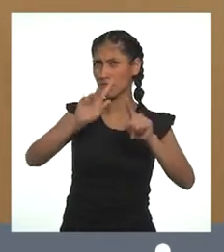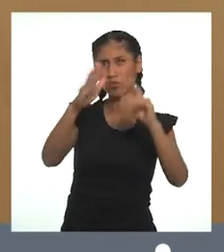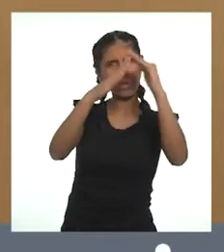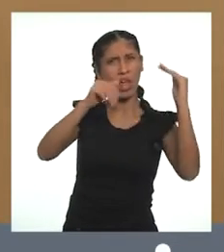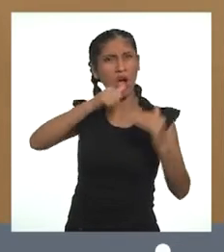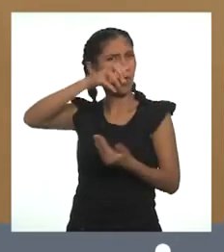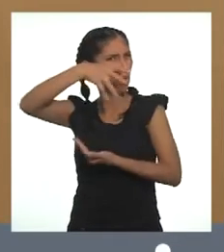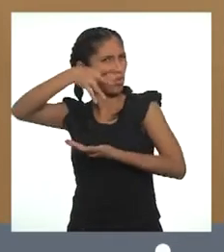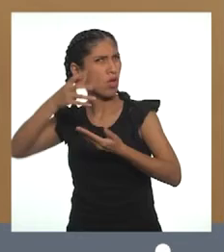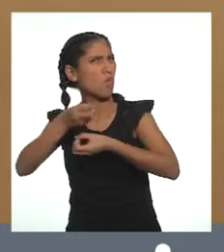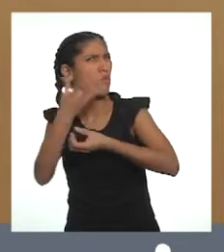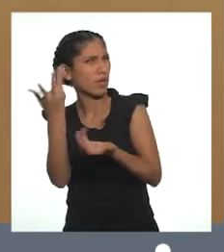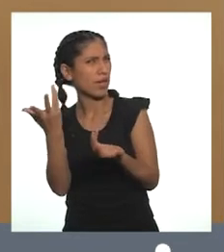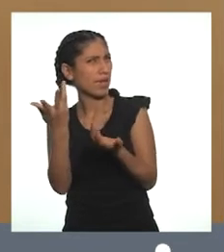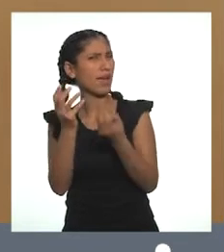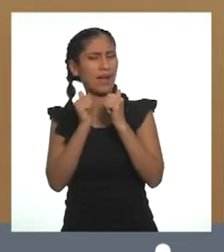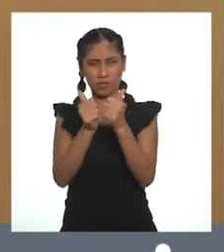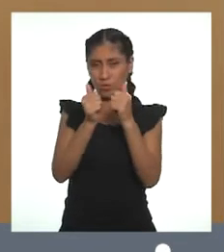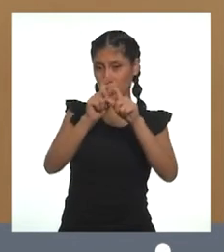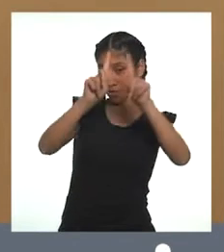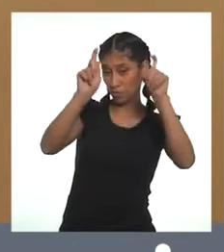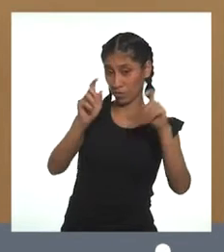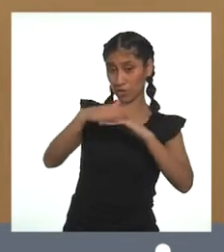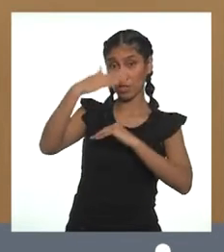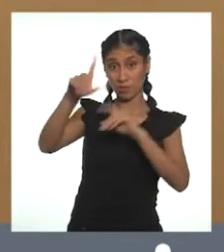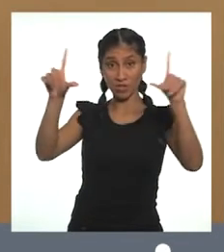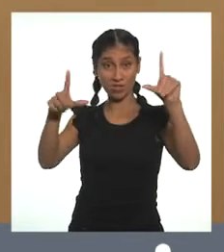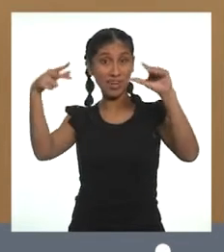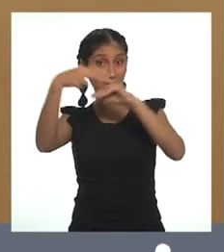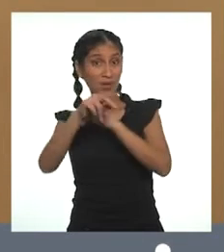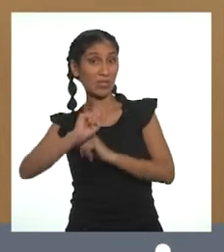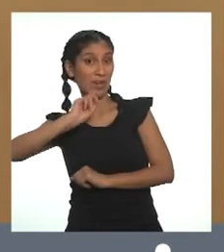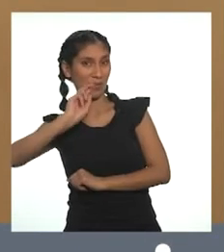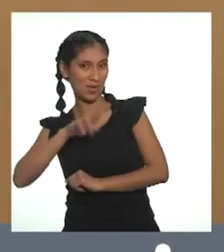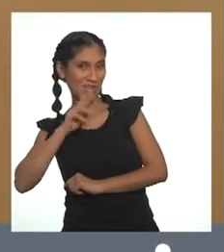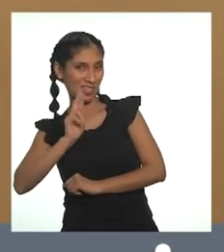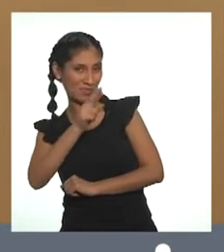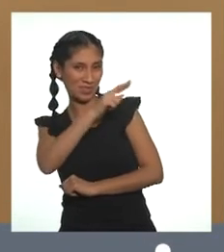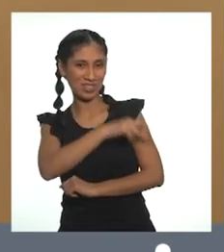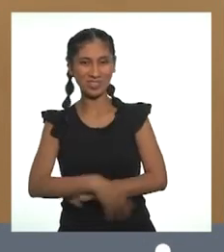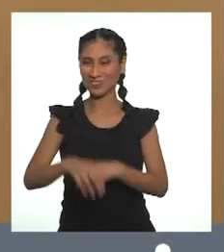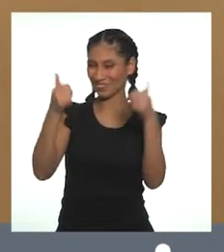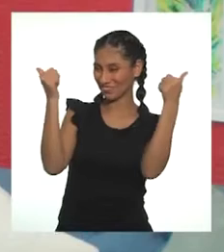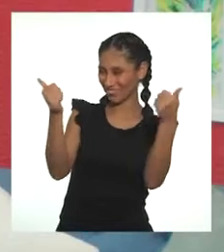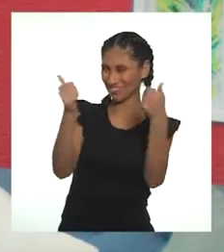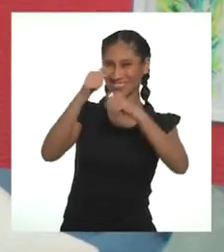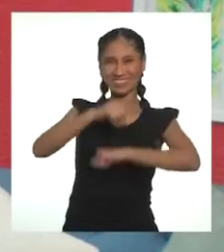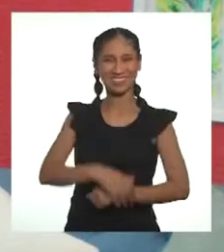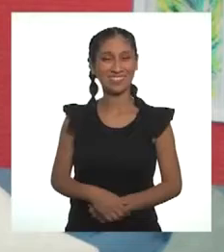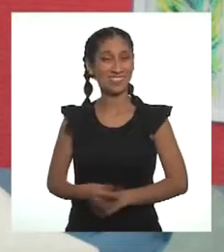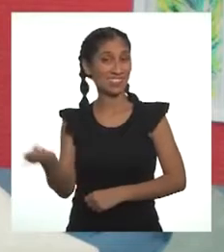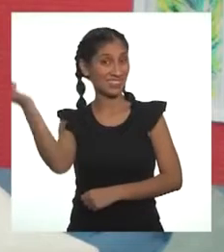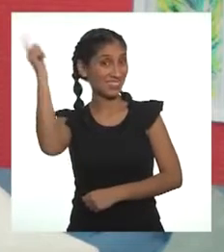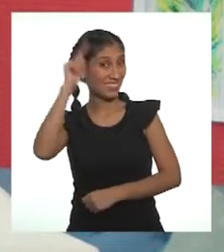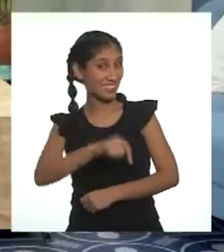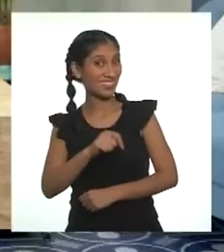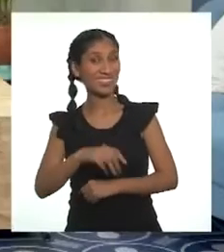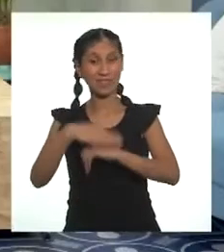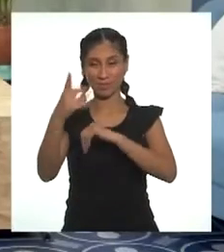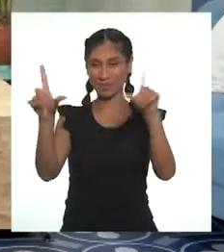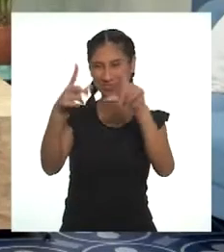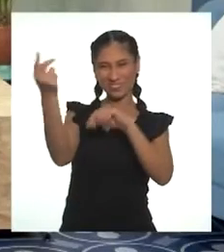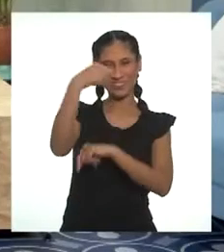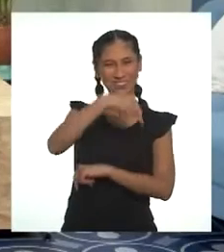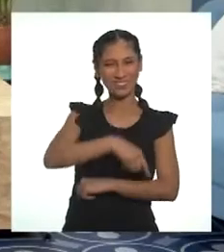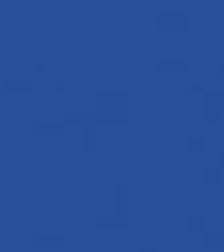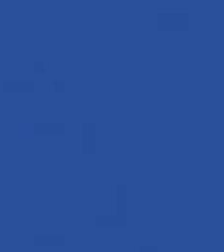Brigitte. Y si no me equivoco, la responderé después de la pausa publicitaria. Así es, profesora. Ya